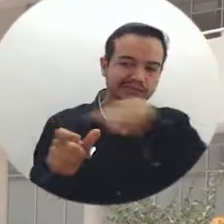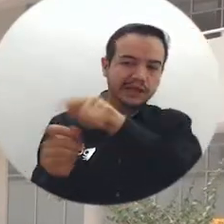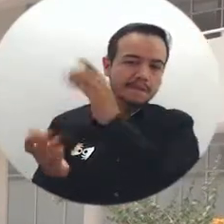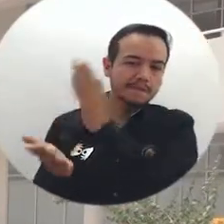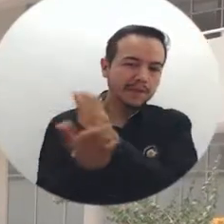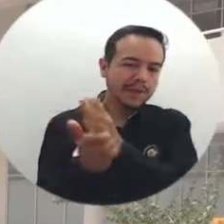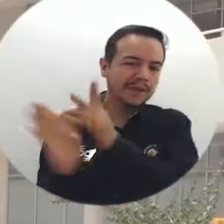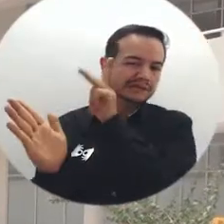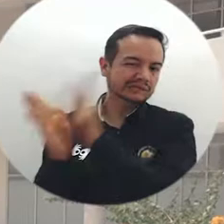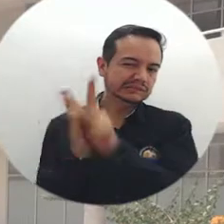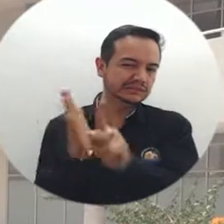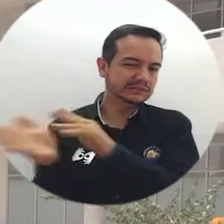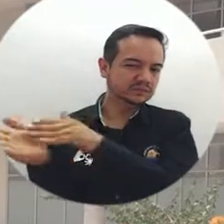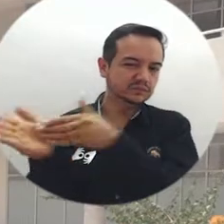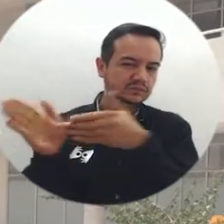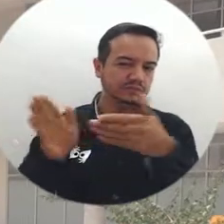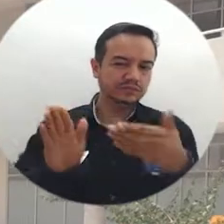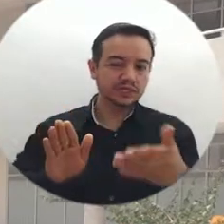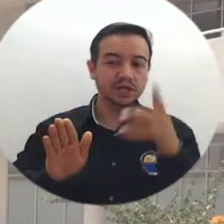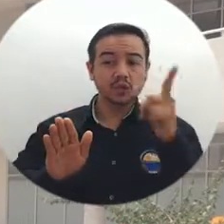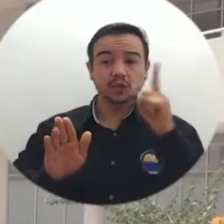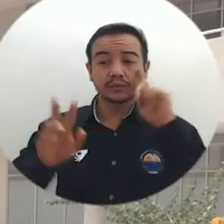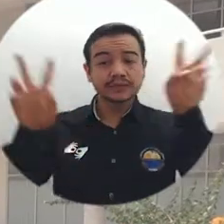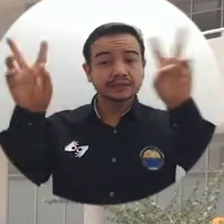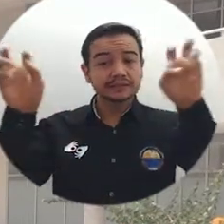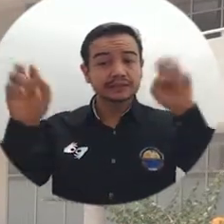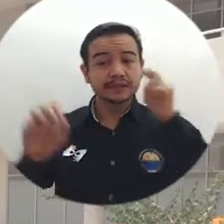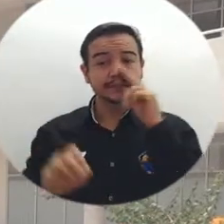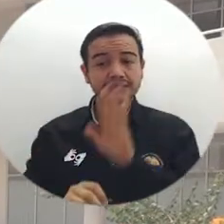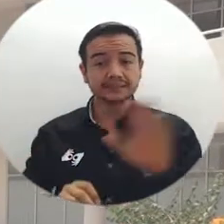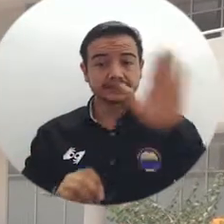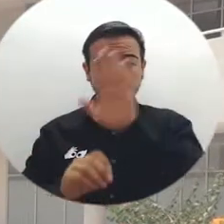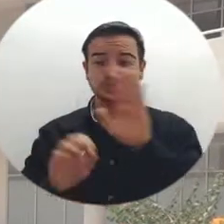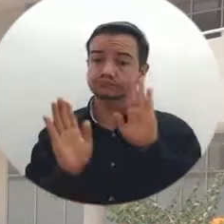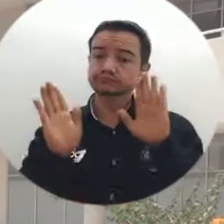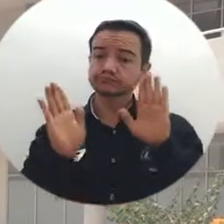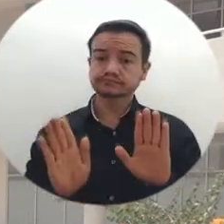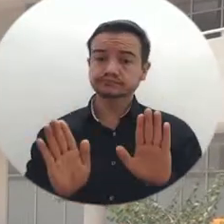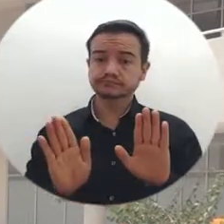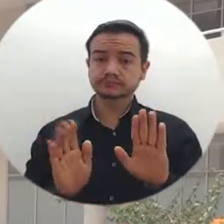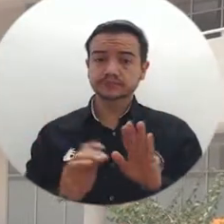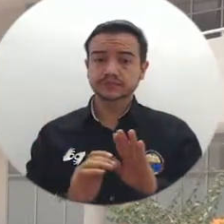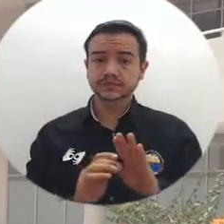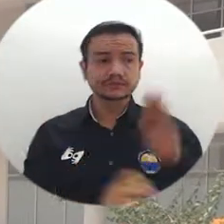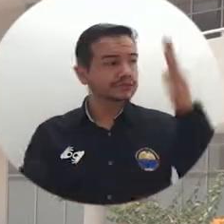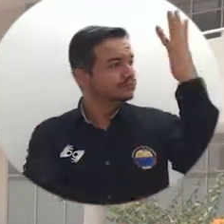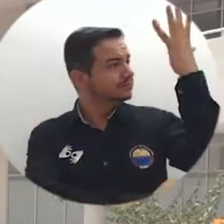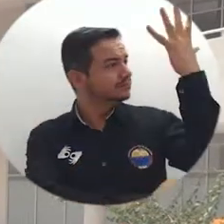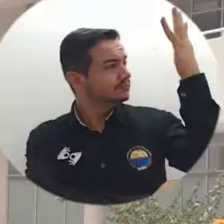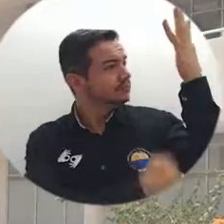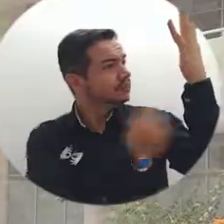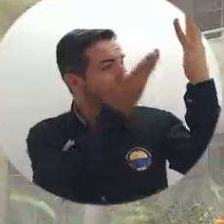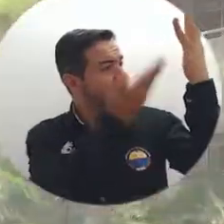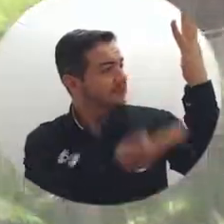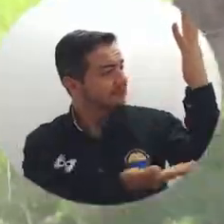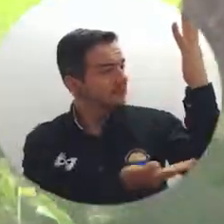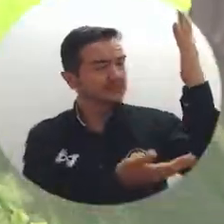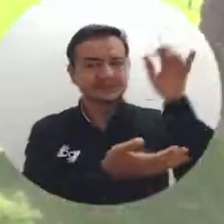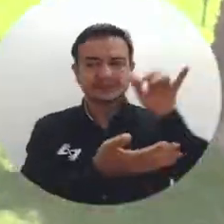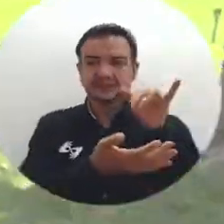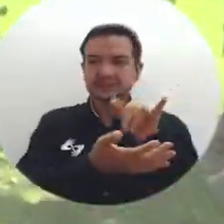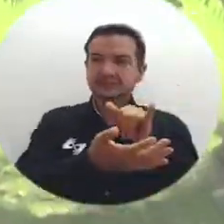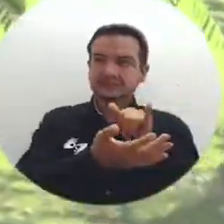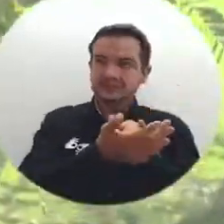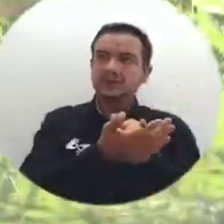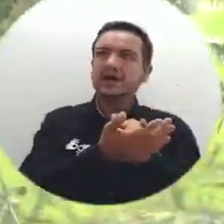en el marco del paro nacional. Con él hacemos referencia exactamente a una